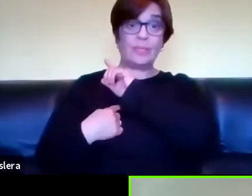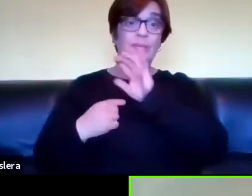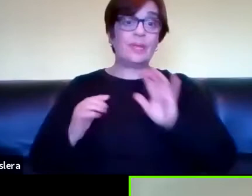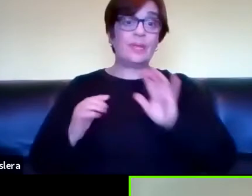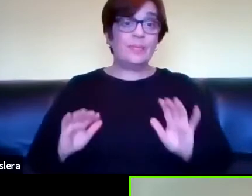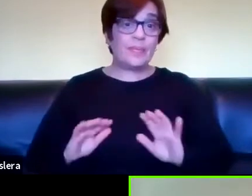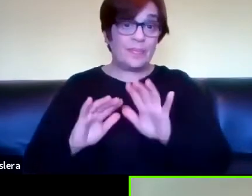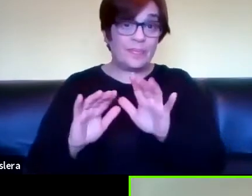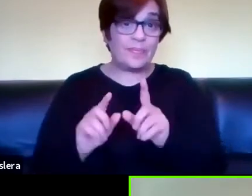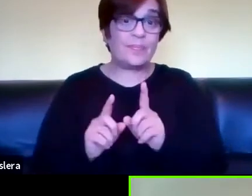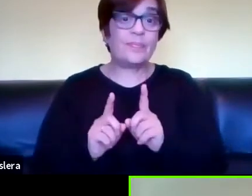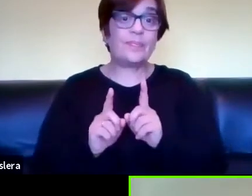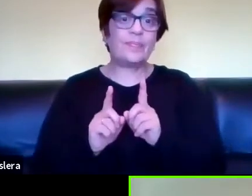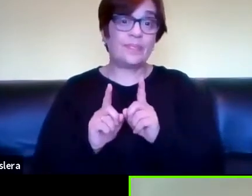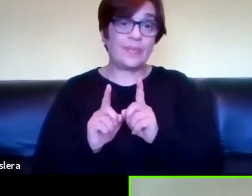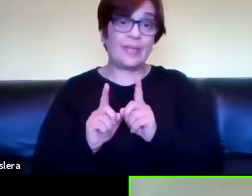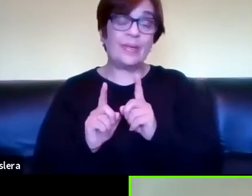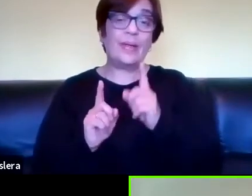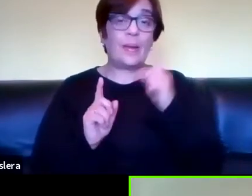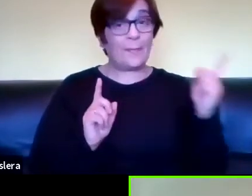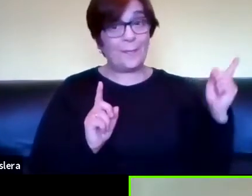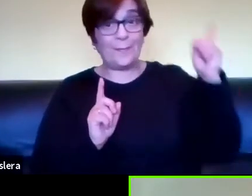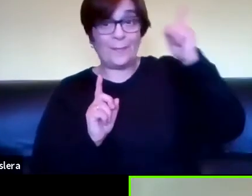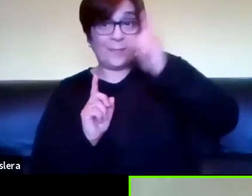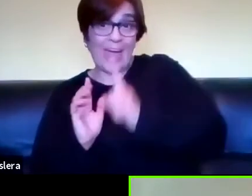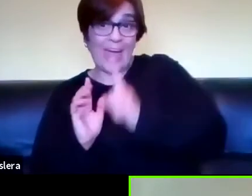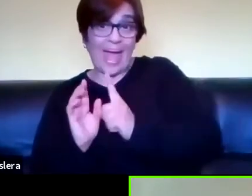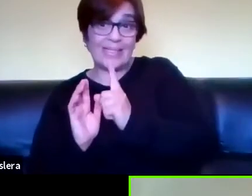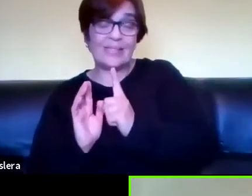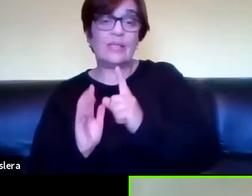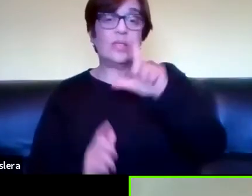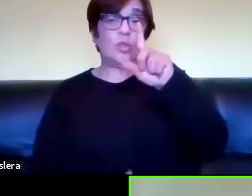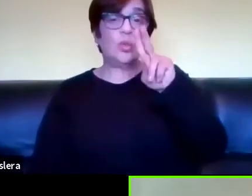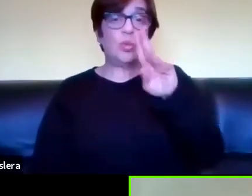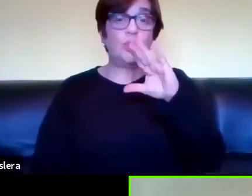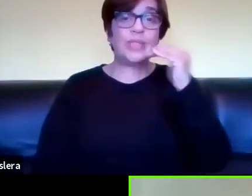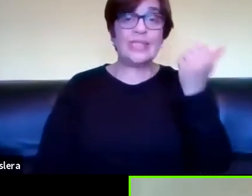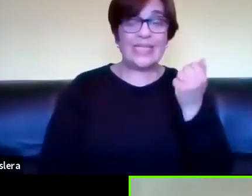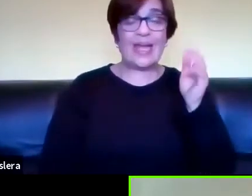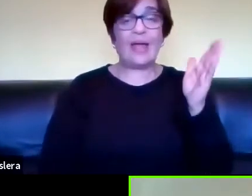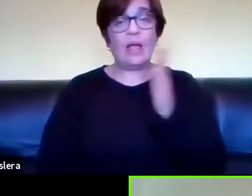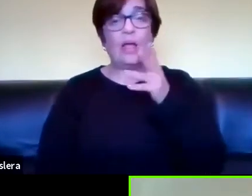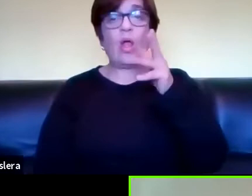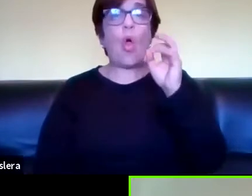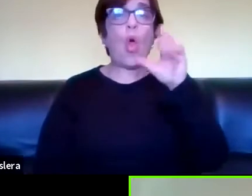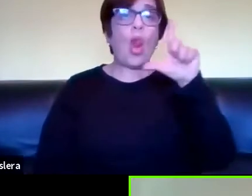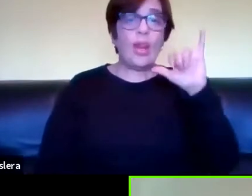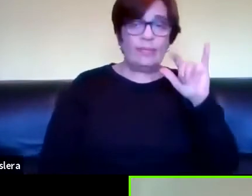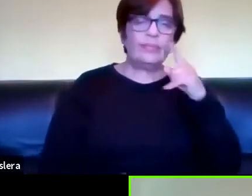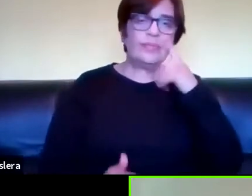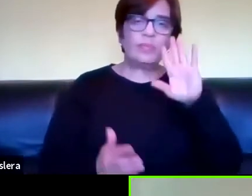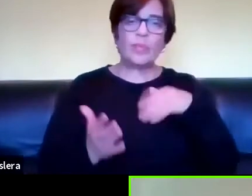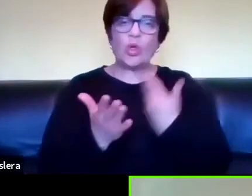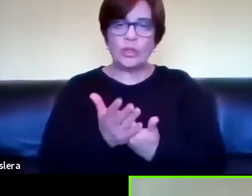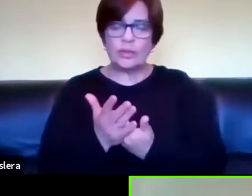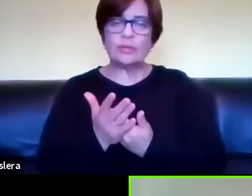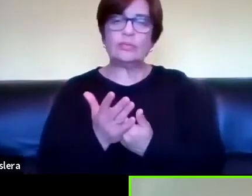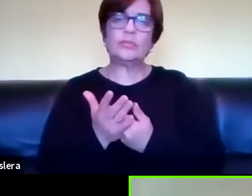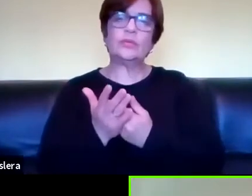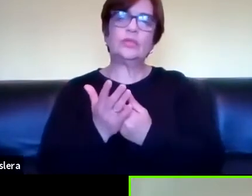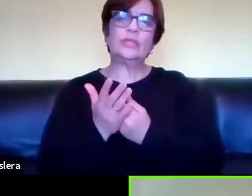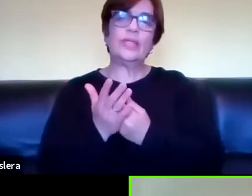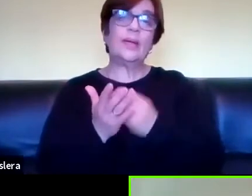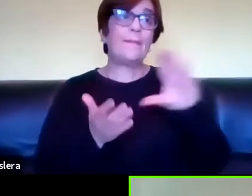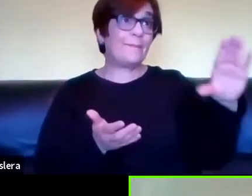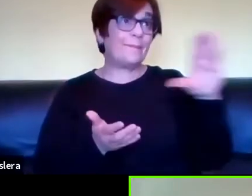más una persona más Lucía Holly presentamos un proyecto de investigación que acaba de ser bueno presentamos en CECIC para pedir financiación todavía no sabemos